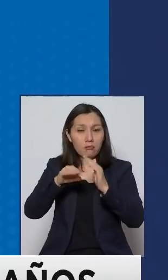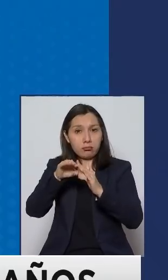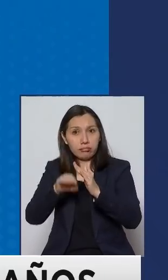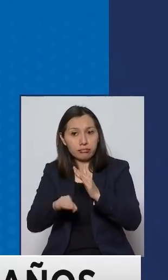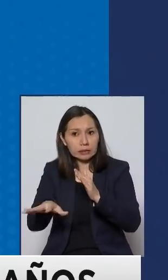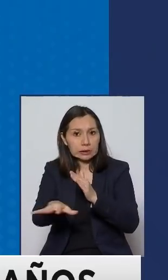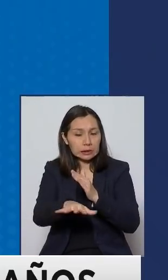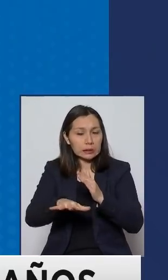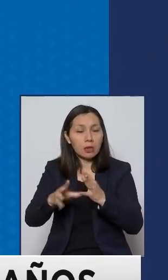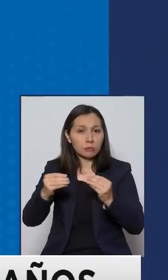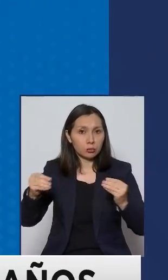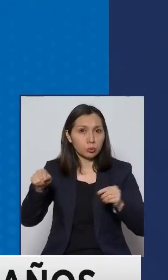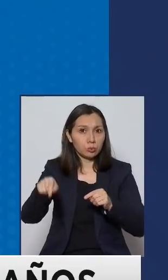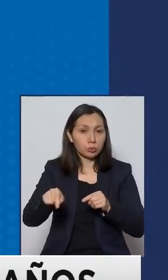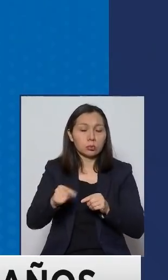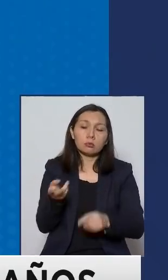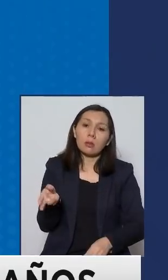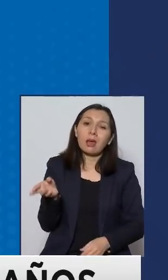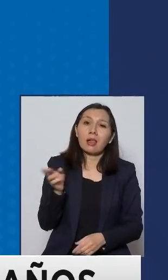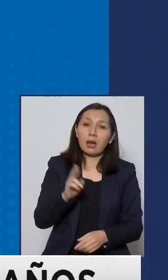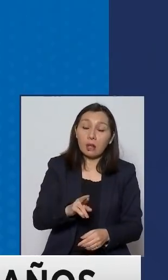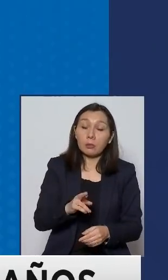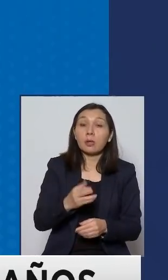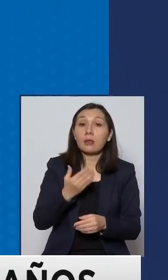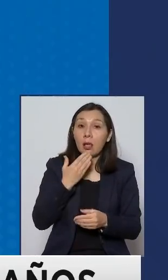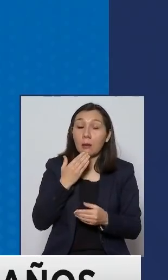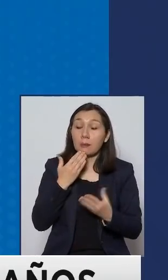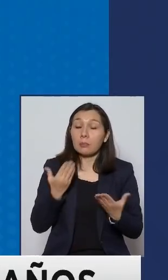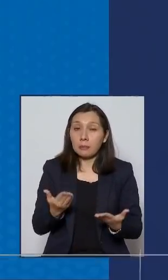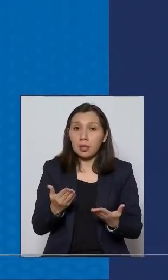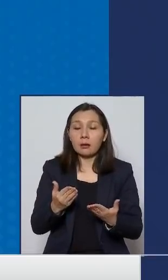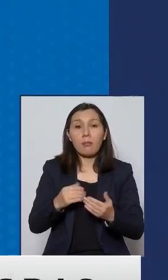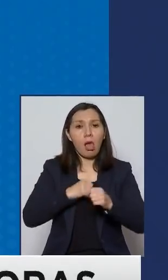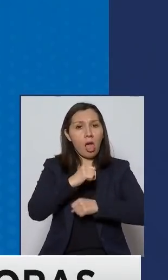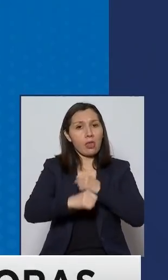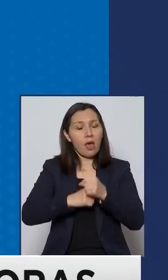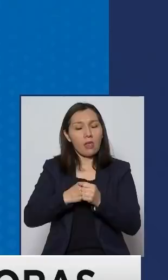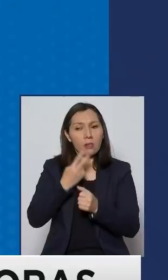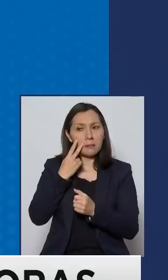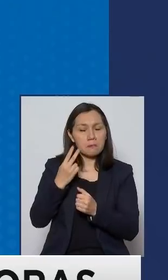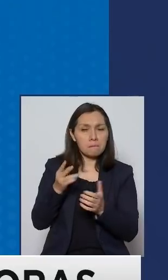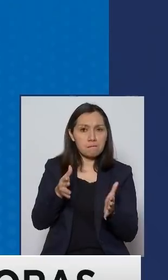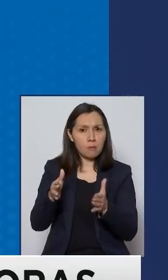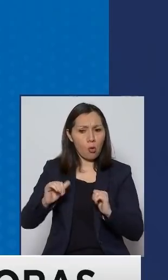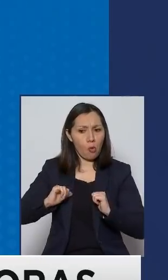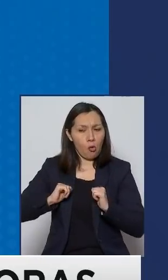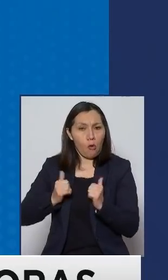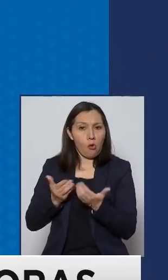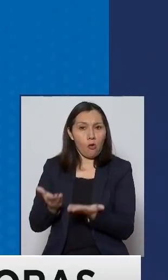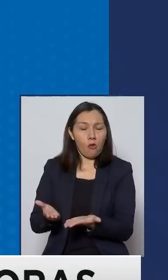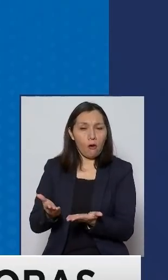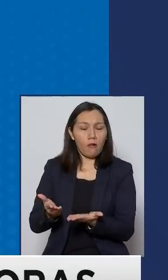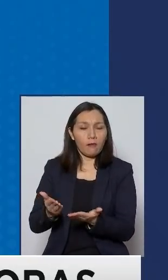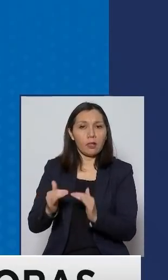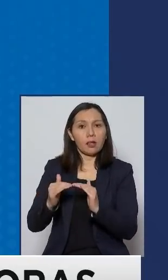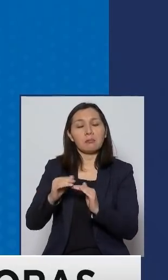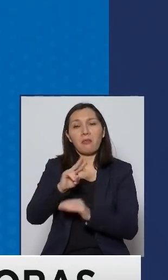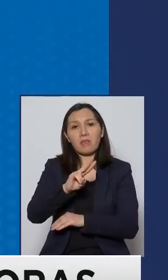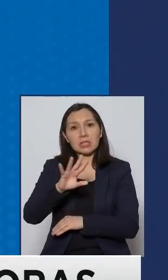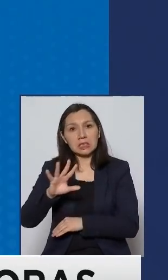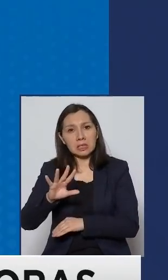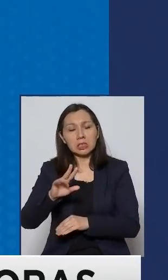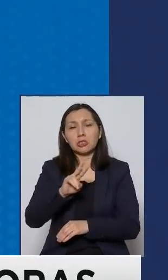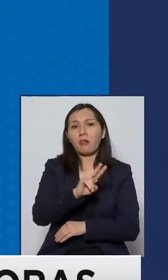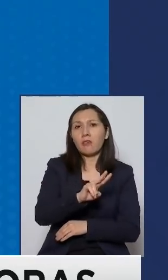quiero enfatizar, no es cierto, que incluso en una edad tan joven como 25,